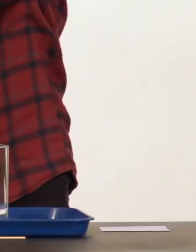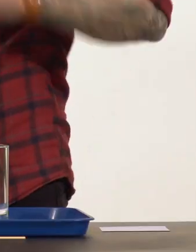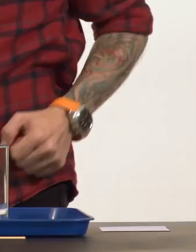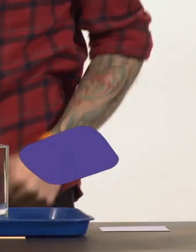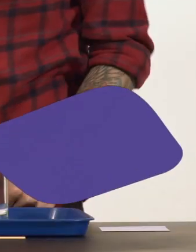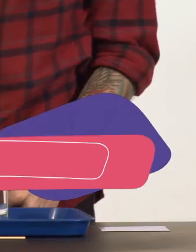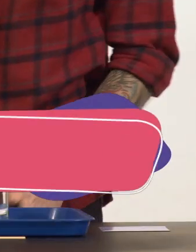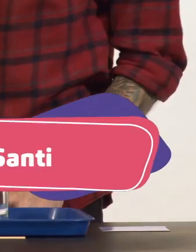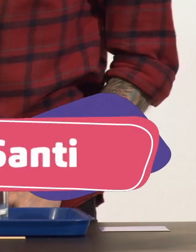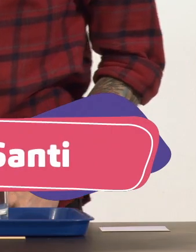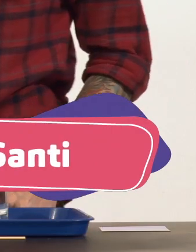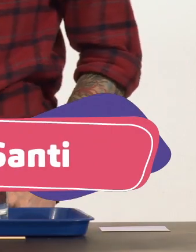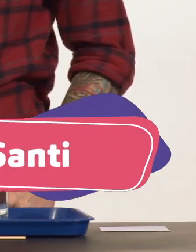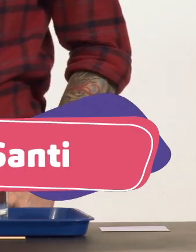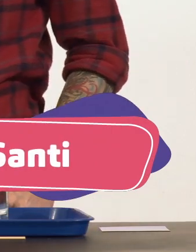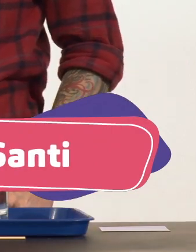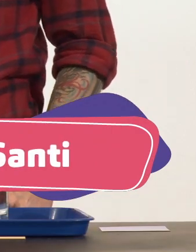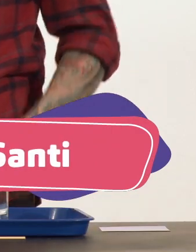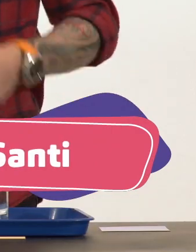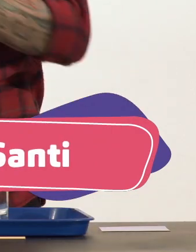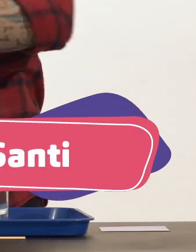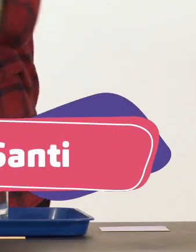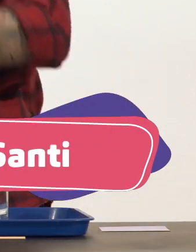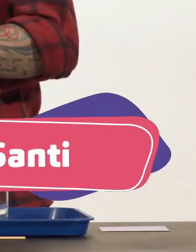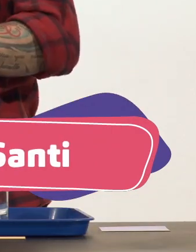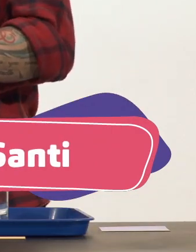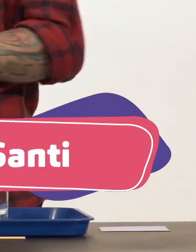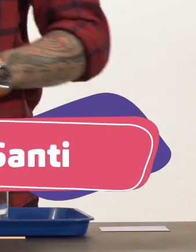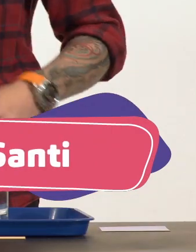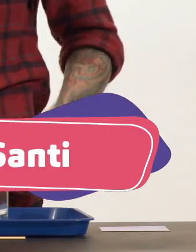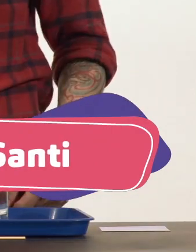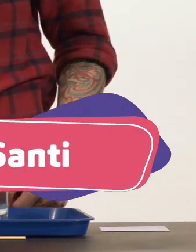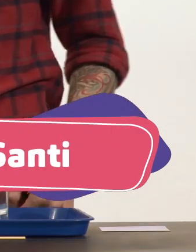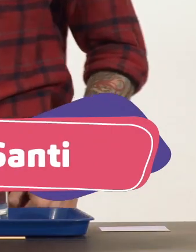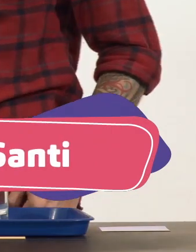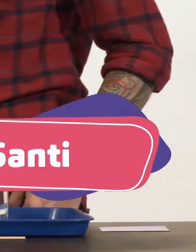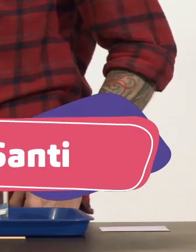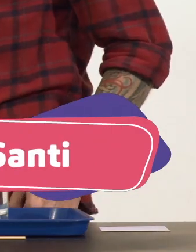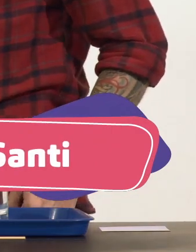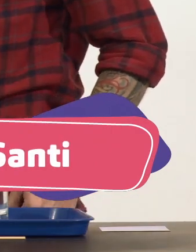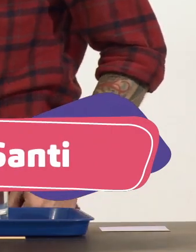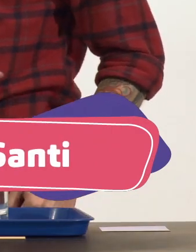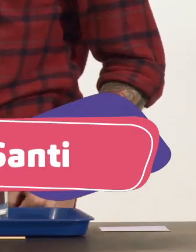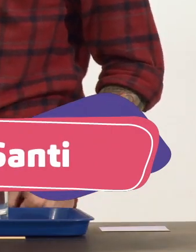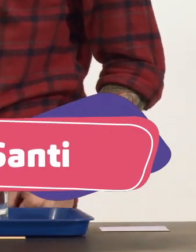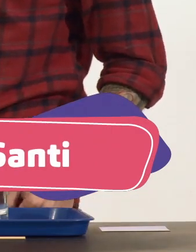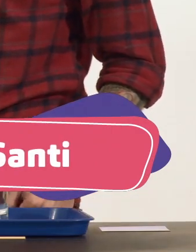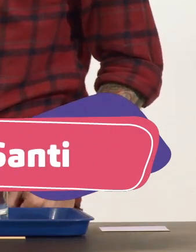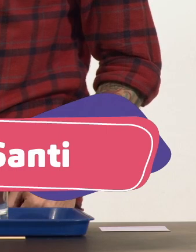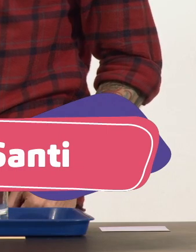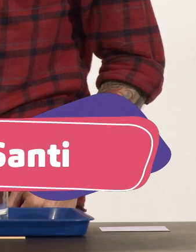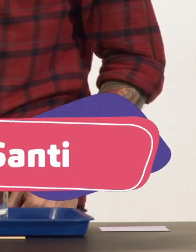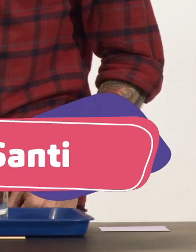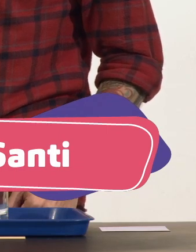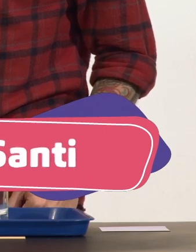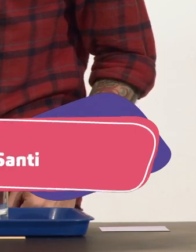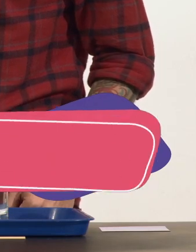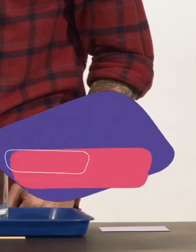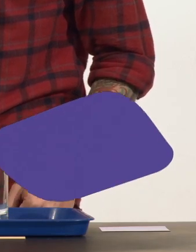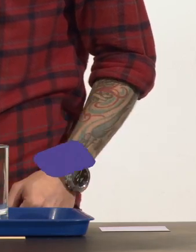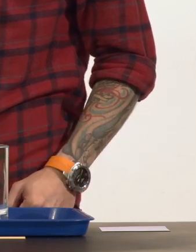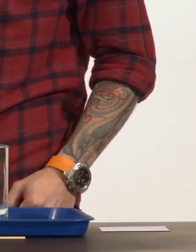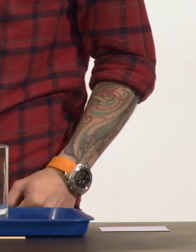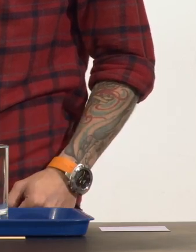Una vez más estamos en nuestra zona experimental donde aprendemos... Creando. Y el día de hoy no es de excepción. Así es, vamos hacer, profe? Estamos hablando